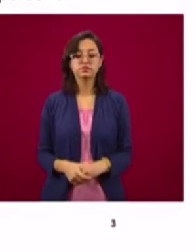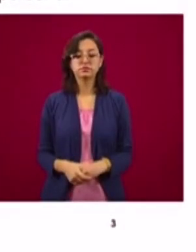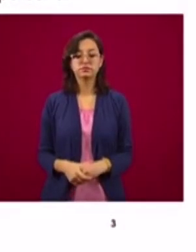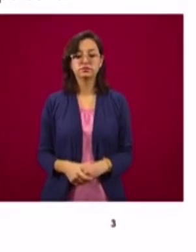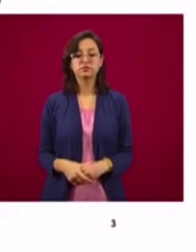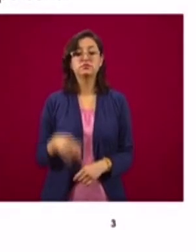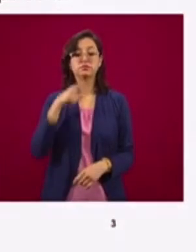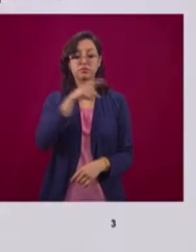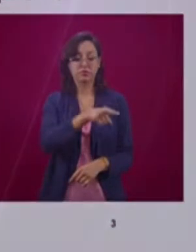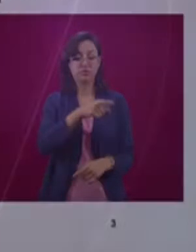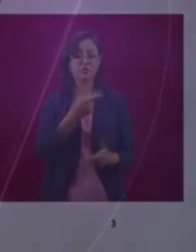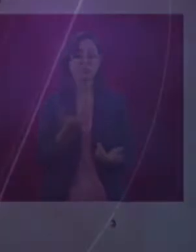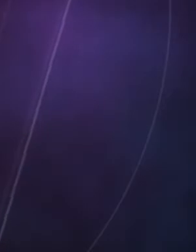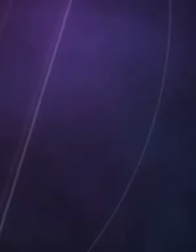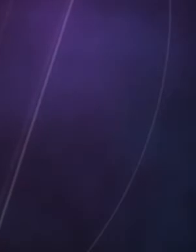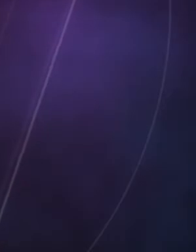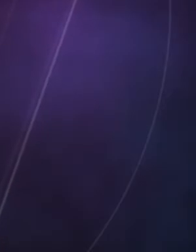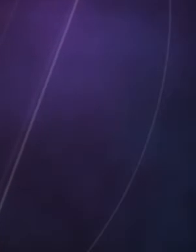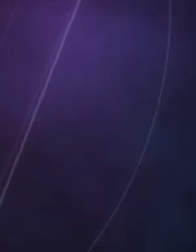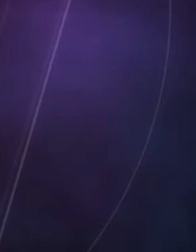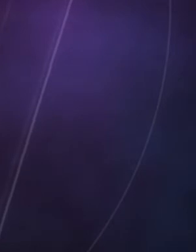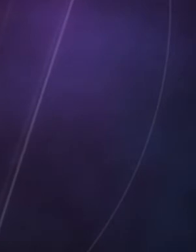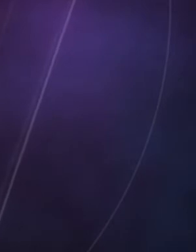Abacom, Javier Domínguez.